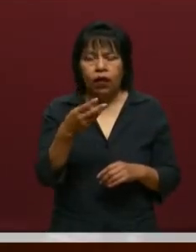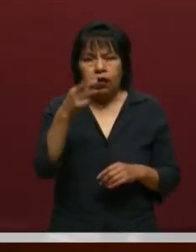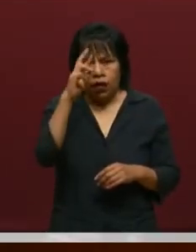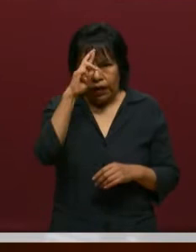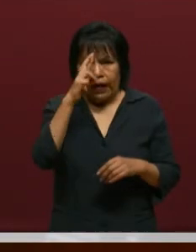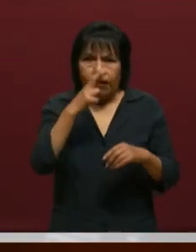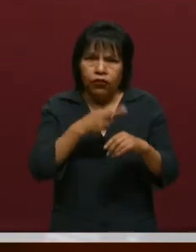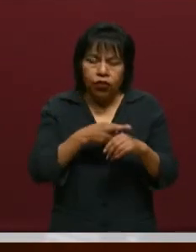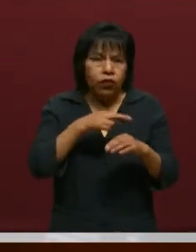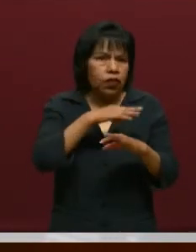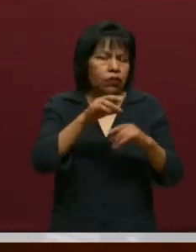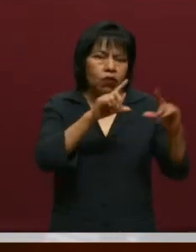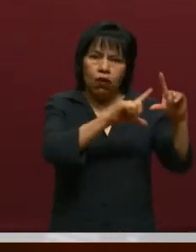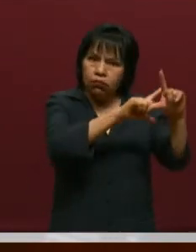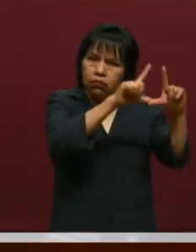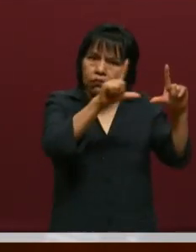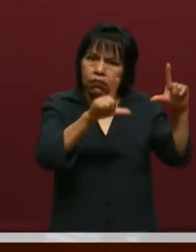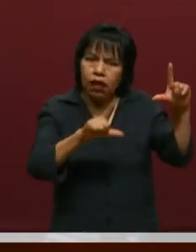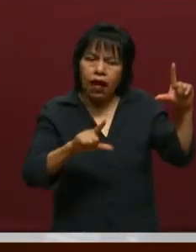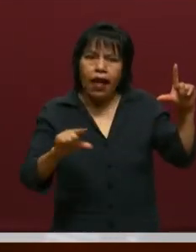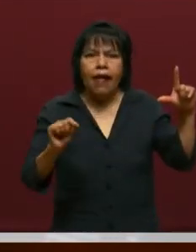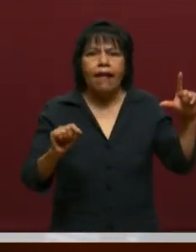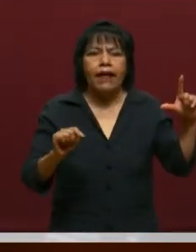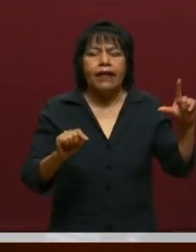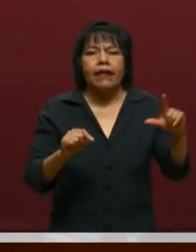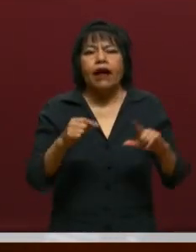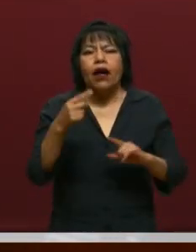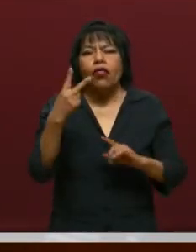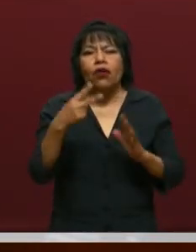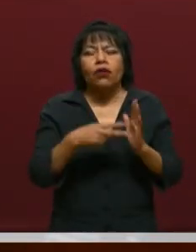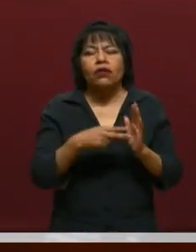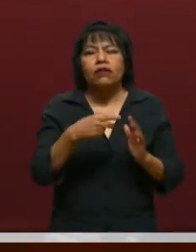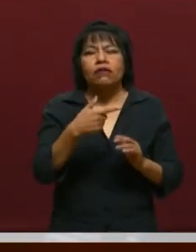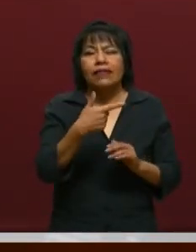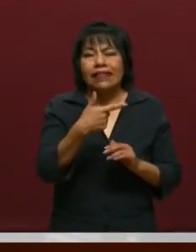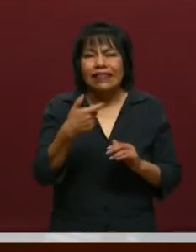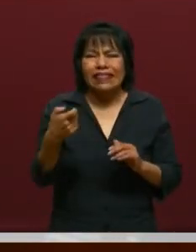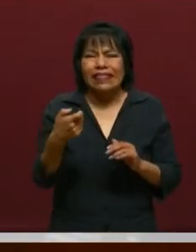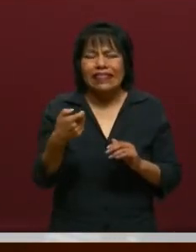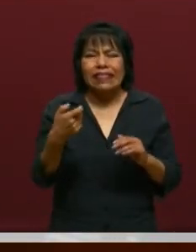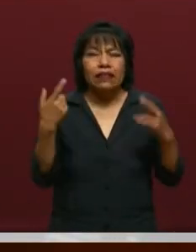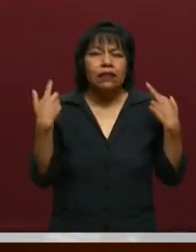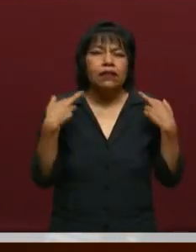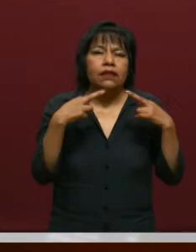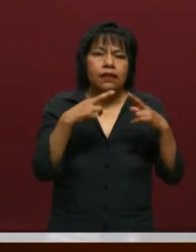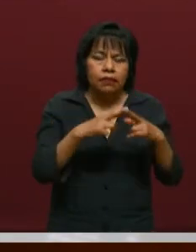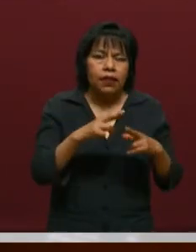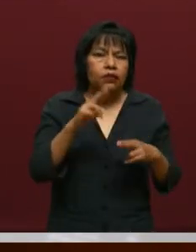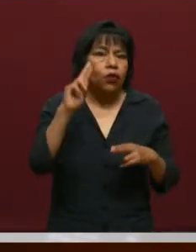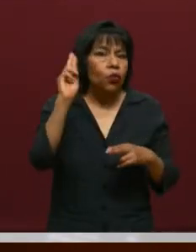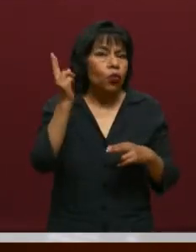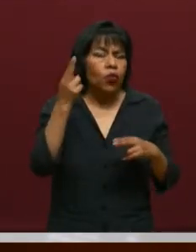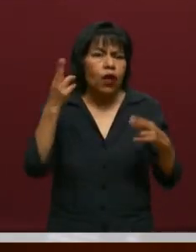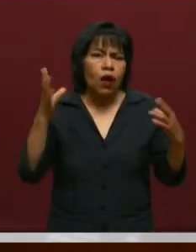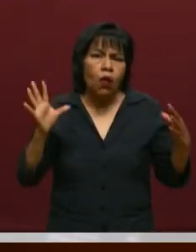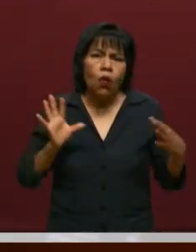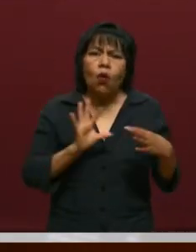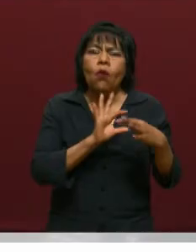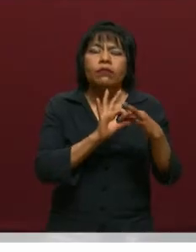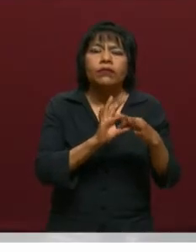de todo el país, además de más de 2.700 académicos de estas universidades, tanto